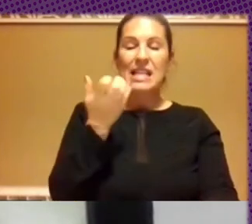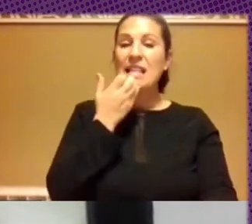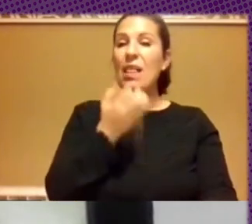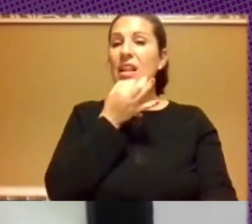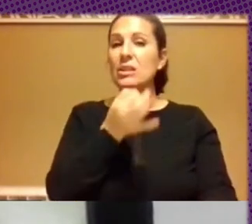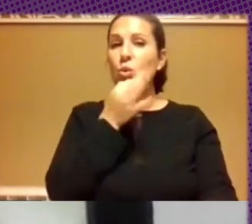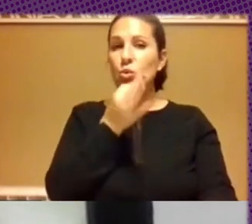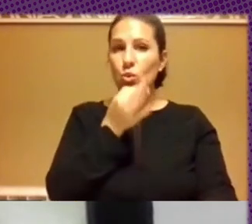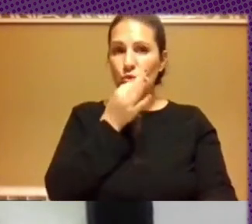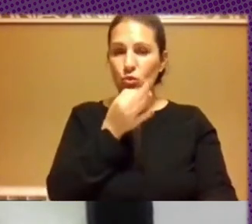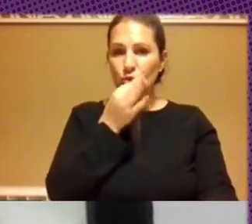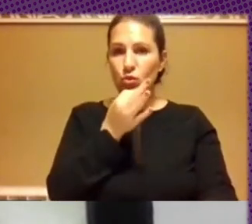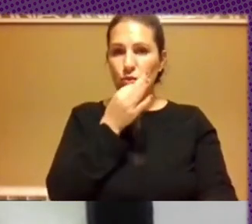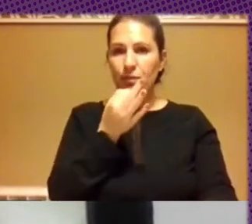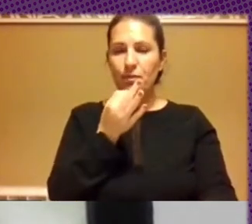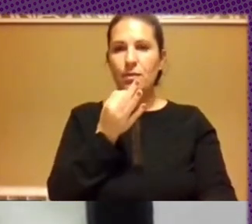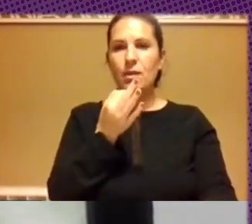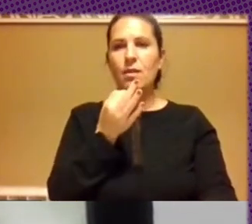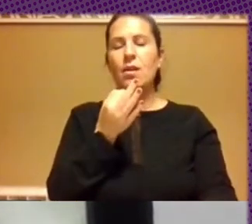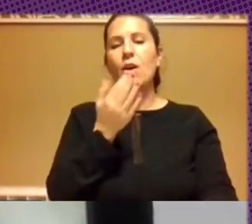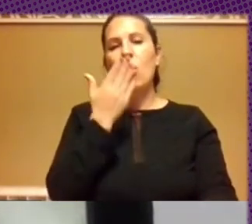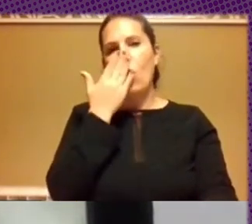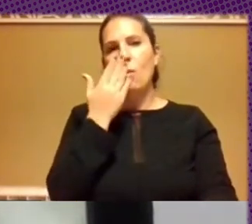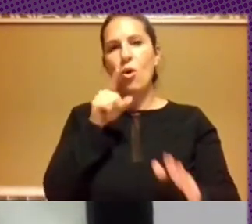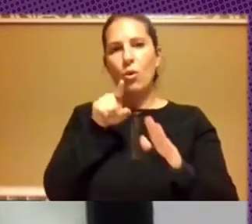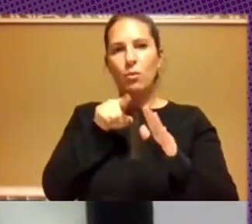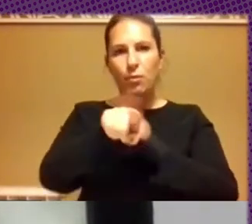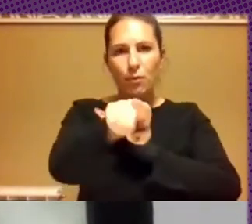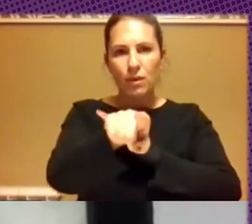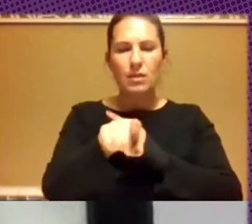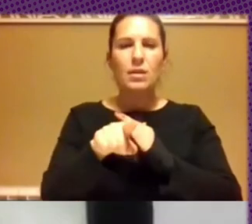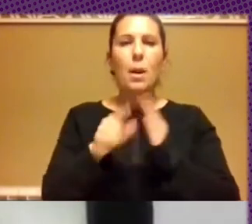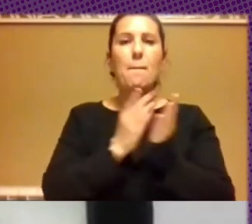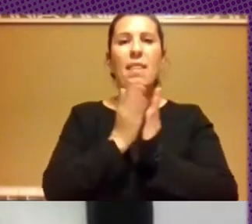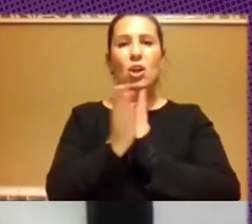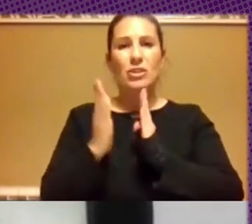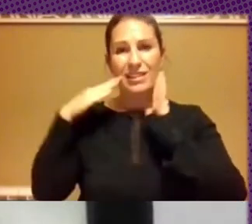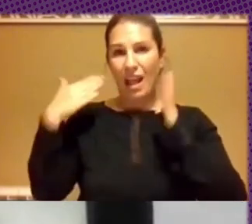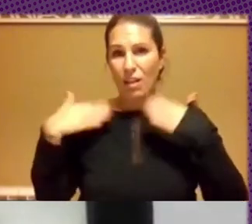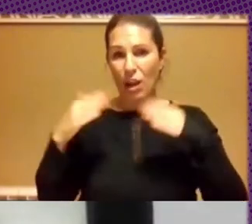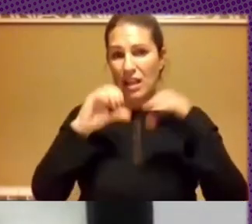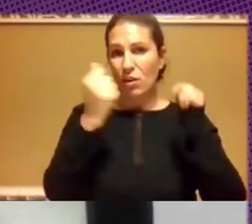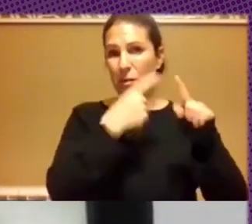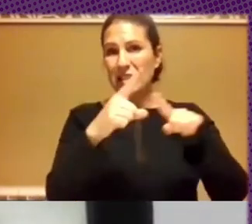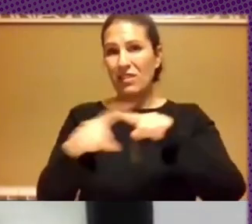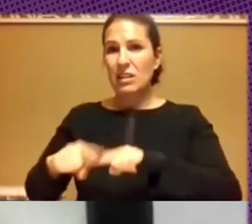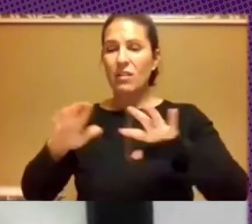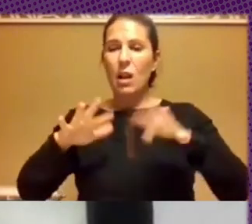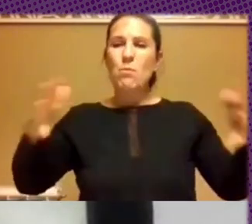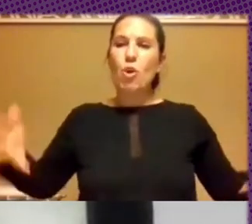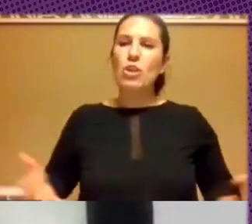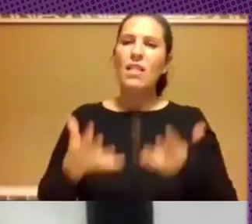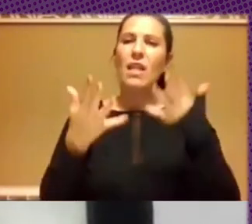atraviesan y llegan de diferentes formas a los medios tradicionales se potencian y generan una